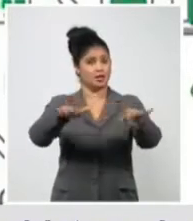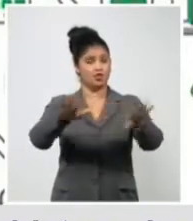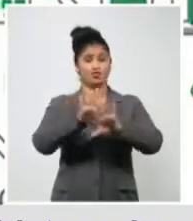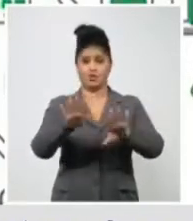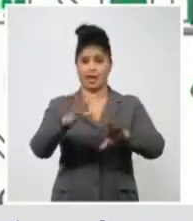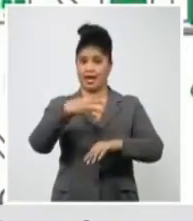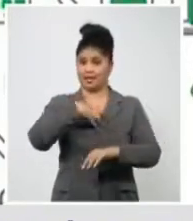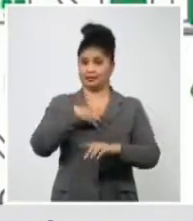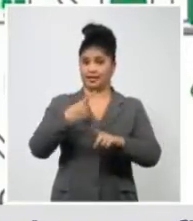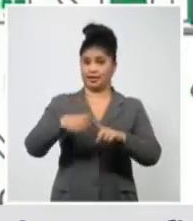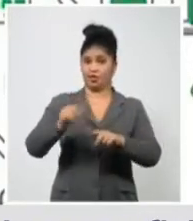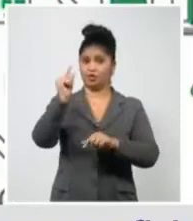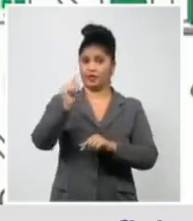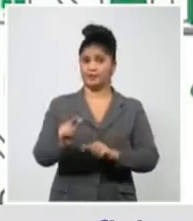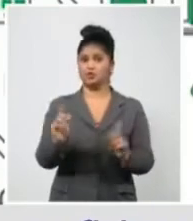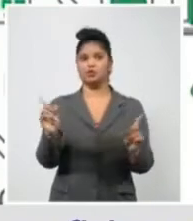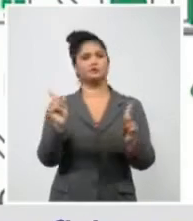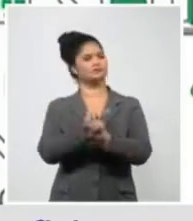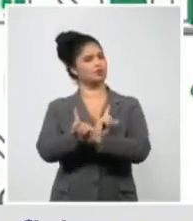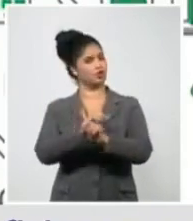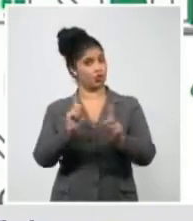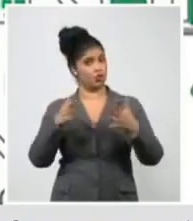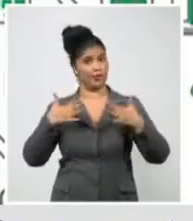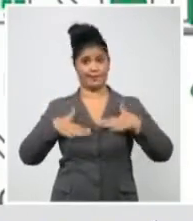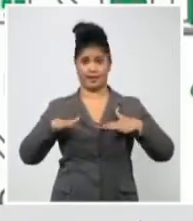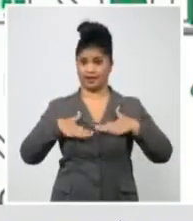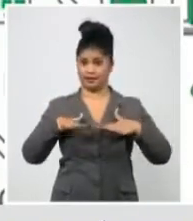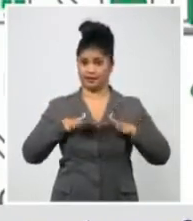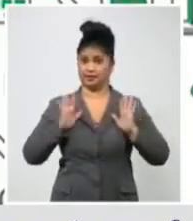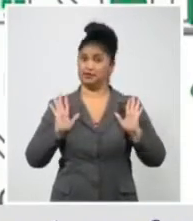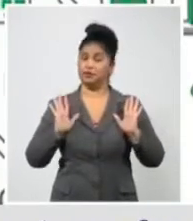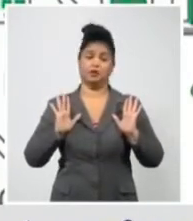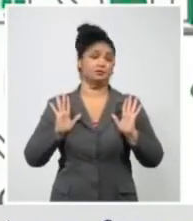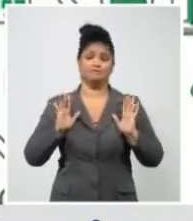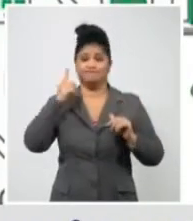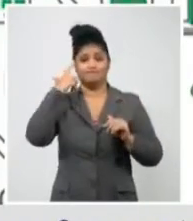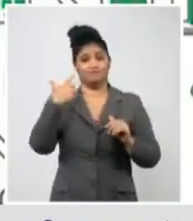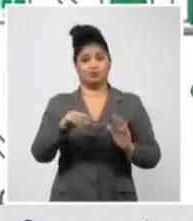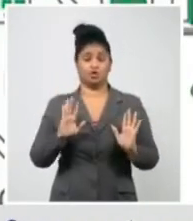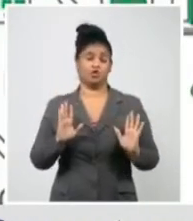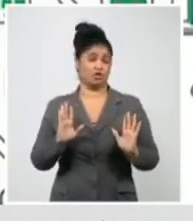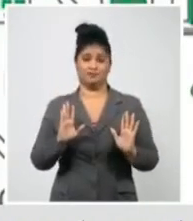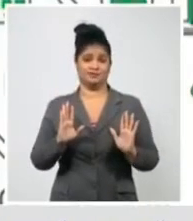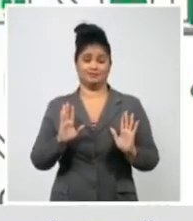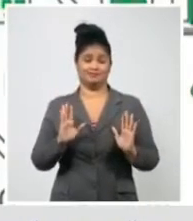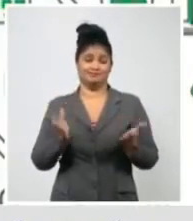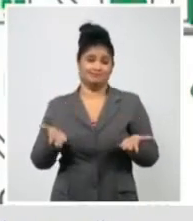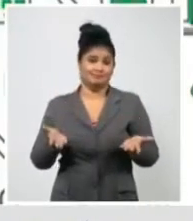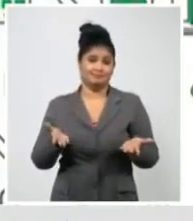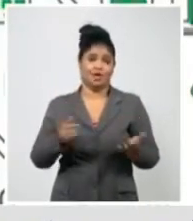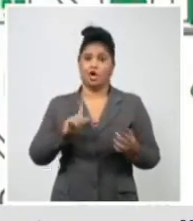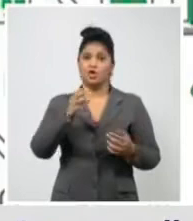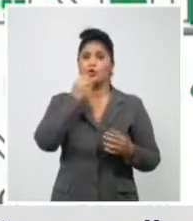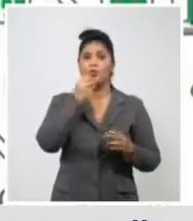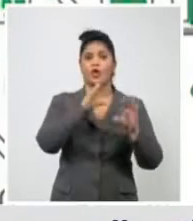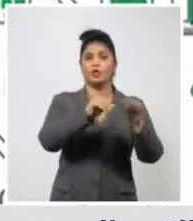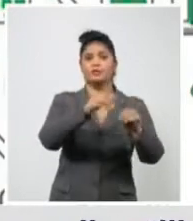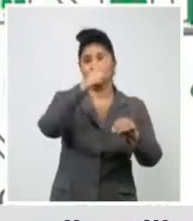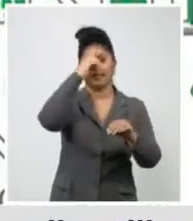en el país, esta cepa en particular. Pero como mismo digo esto, también digo que no lo podemos descartar,